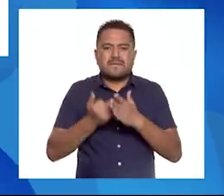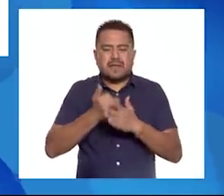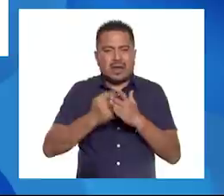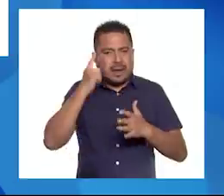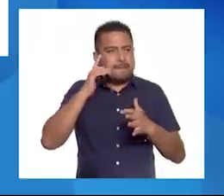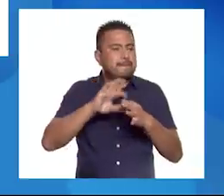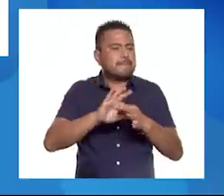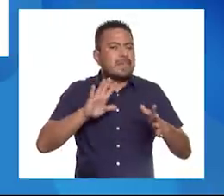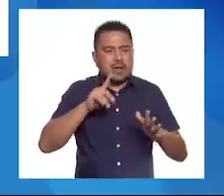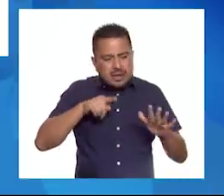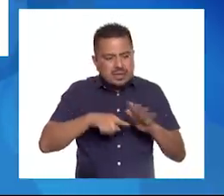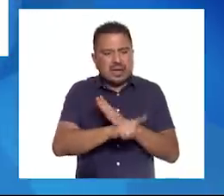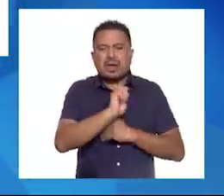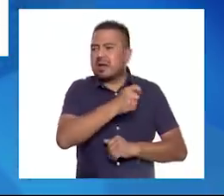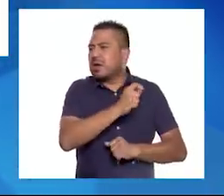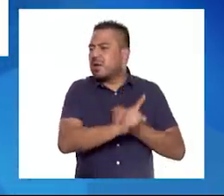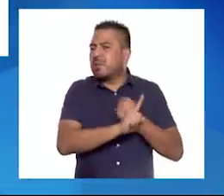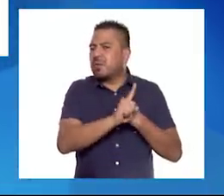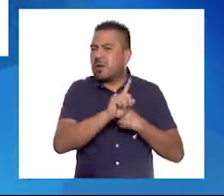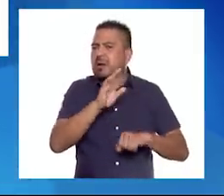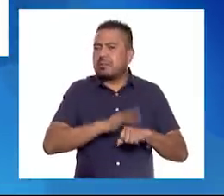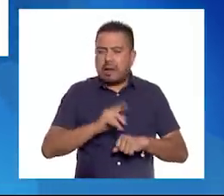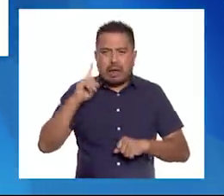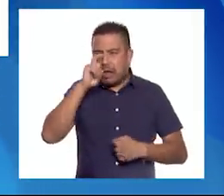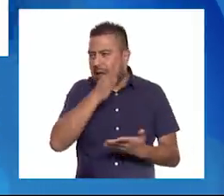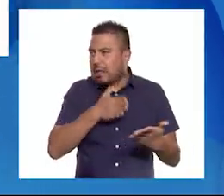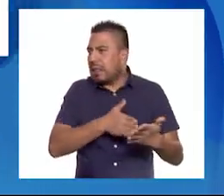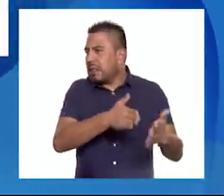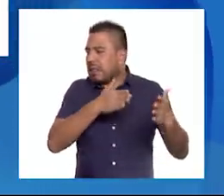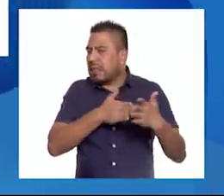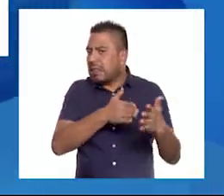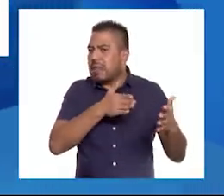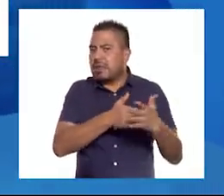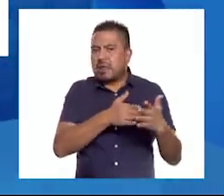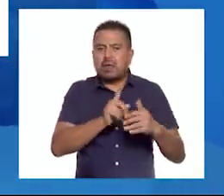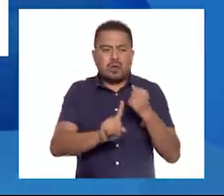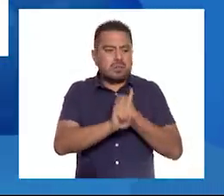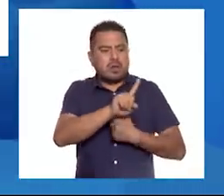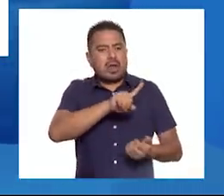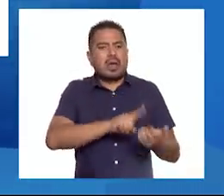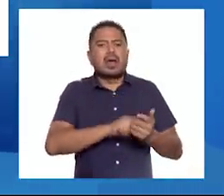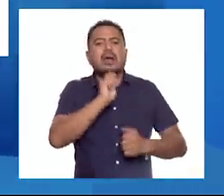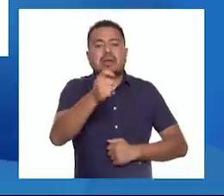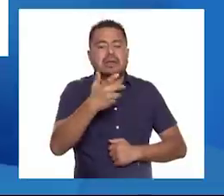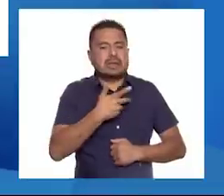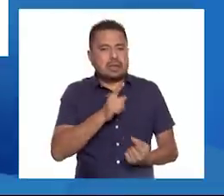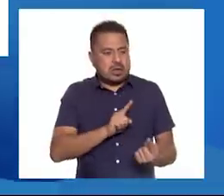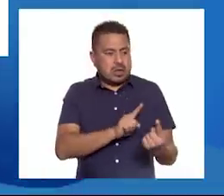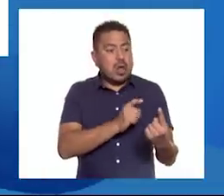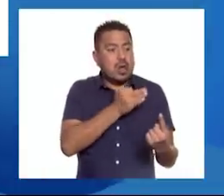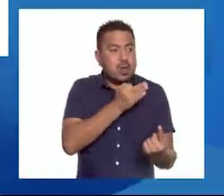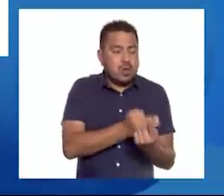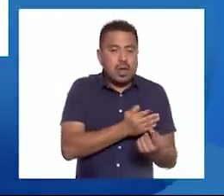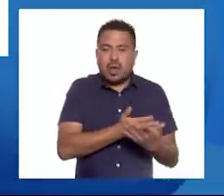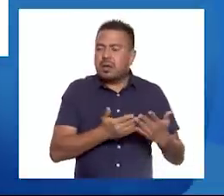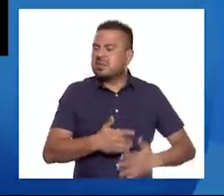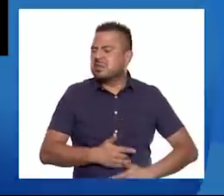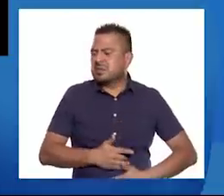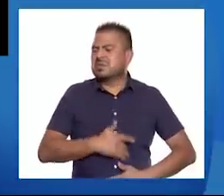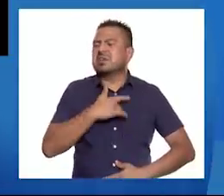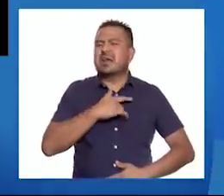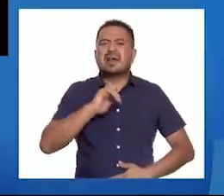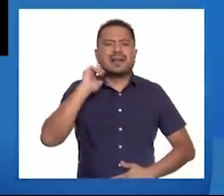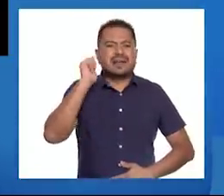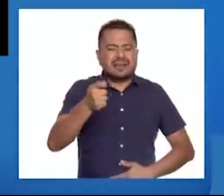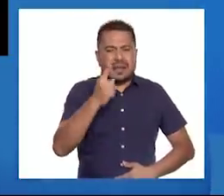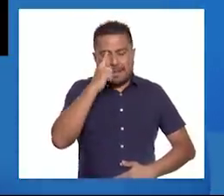ira te ha metido en algún problema o dificultad más grande que el problema que tienes enfrente ahora. Cuando sientas que